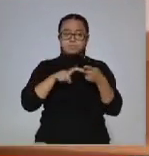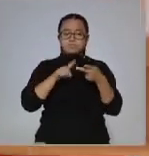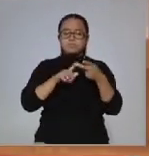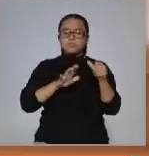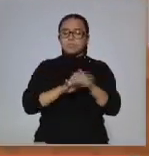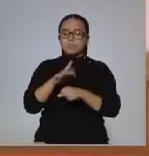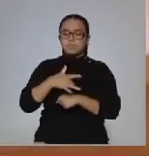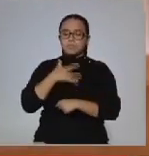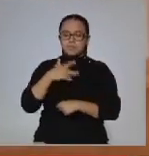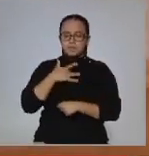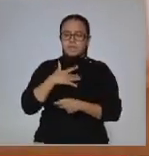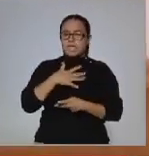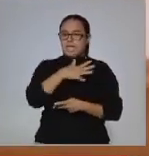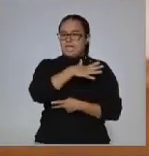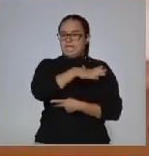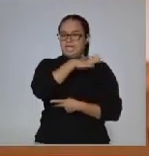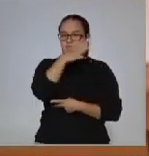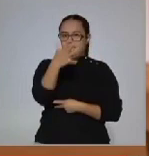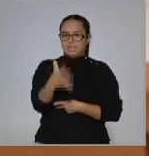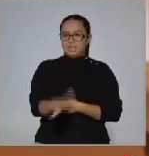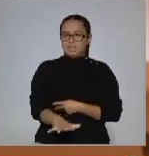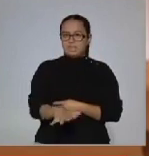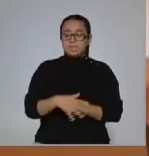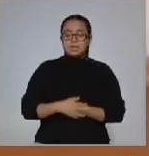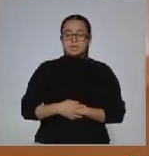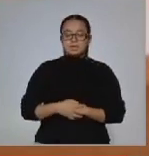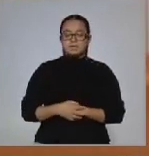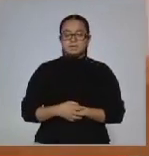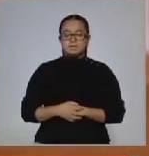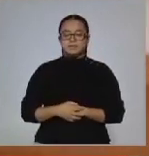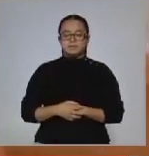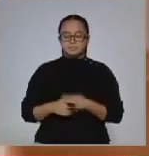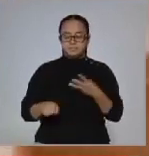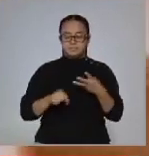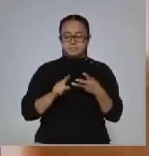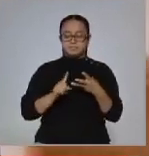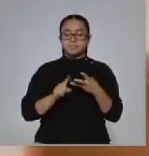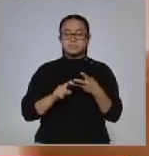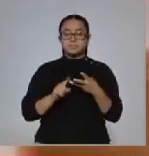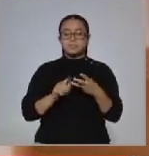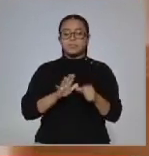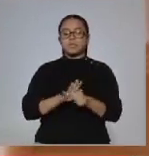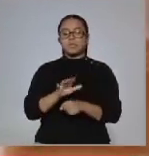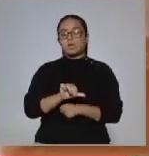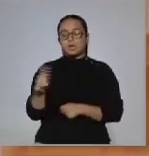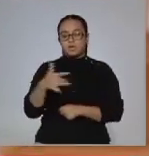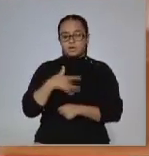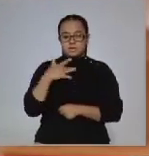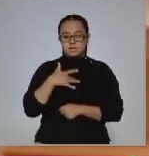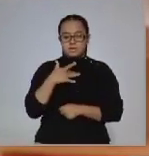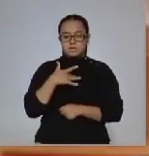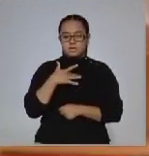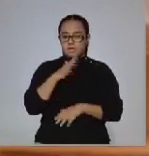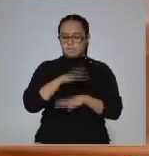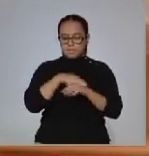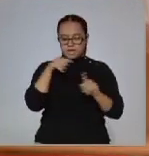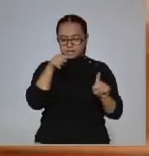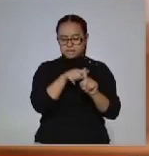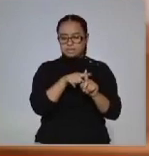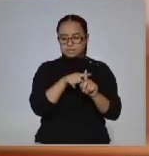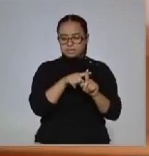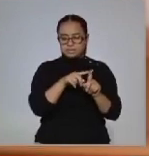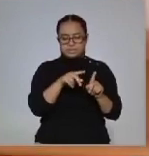tenemos los síntomas generales. Y número tres, tenemos los síntomas particulares.